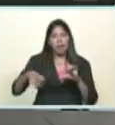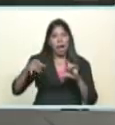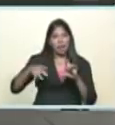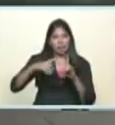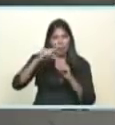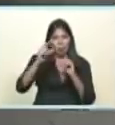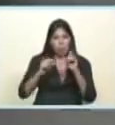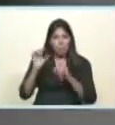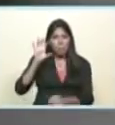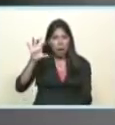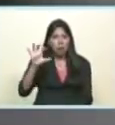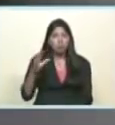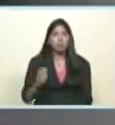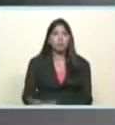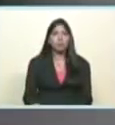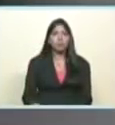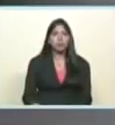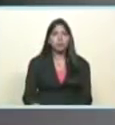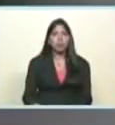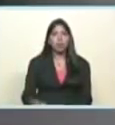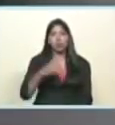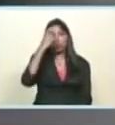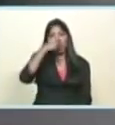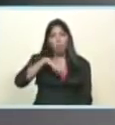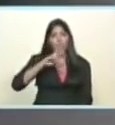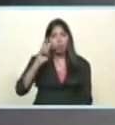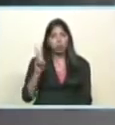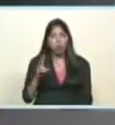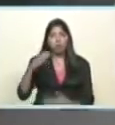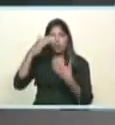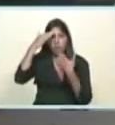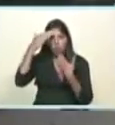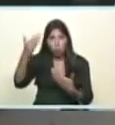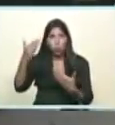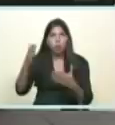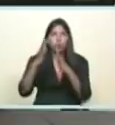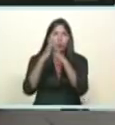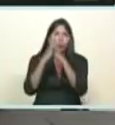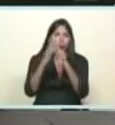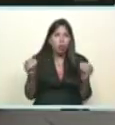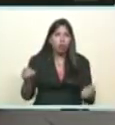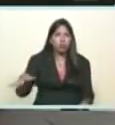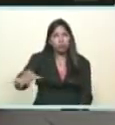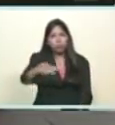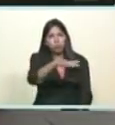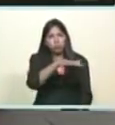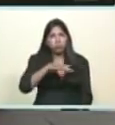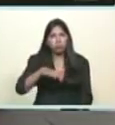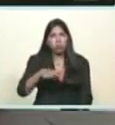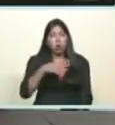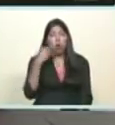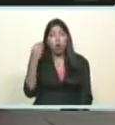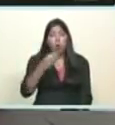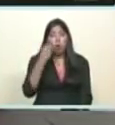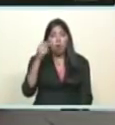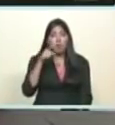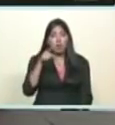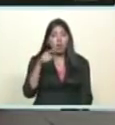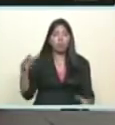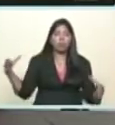en la creación del movimiento somos venezuela un saludo a toda esa bella juventud